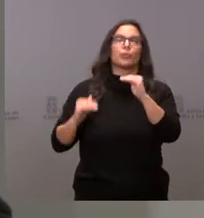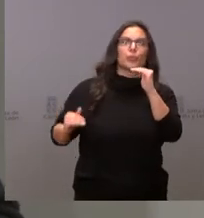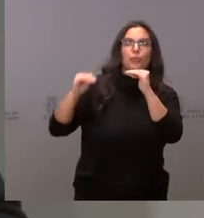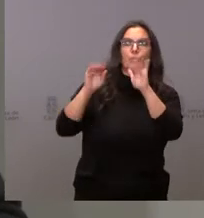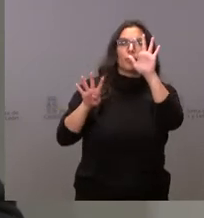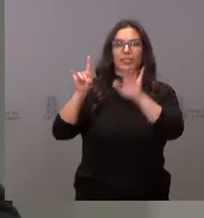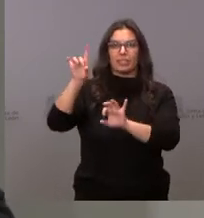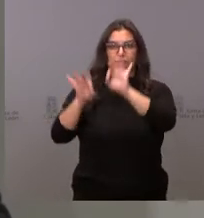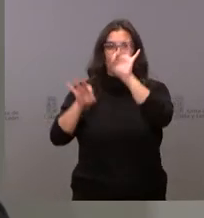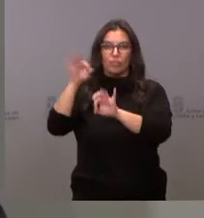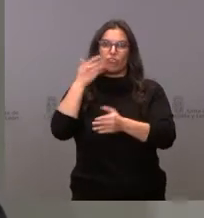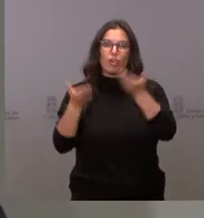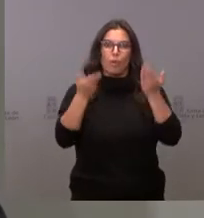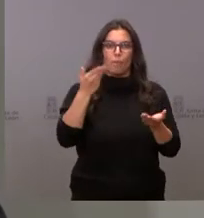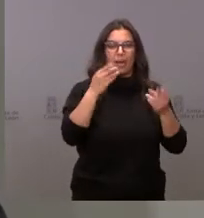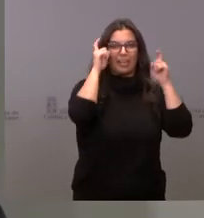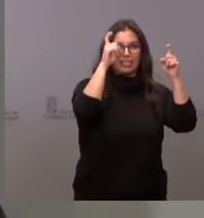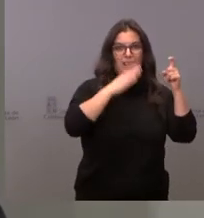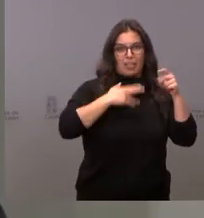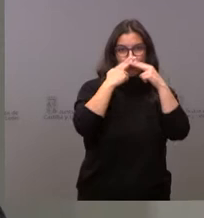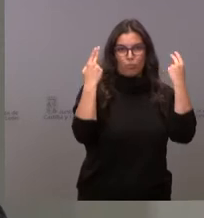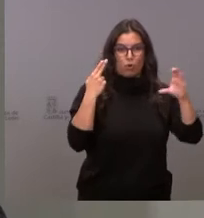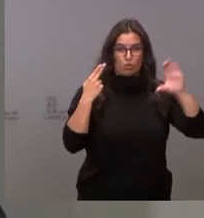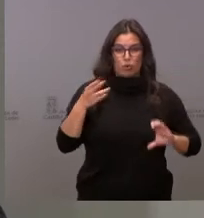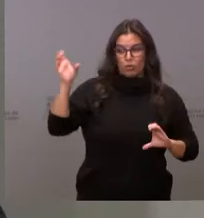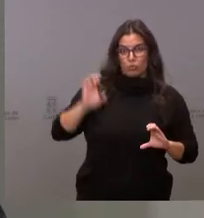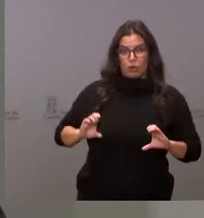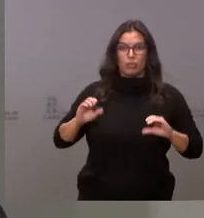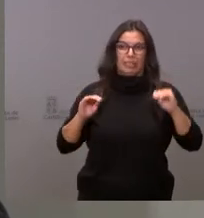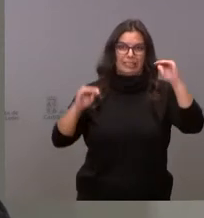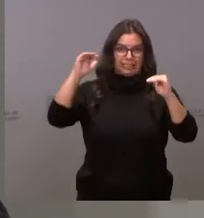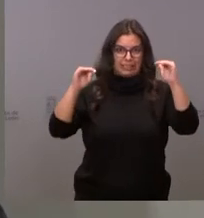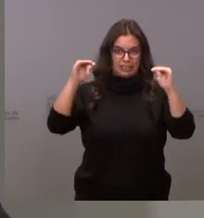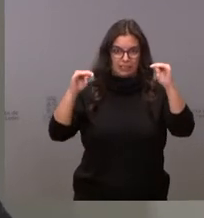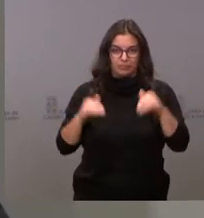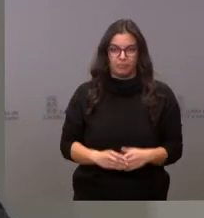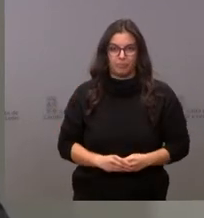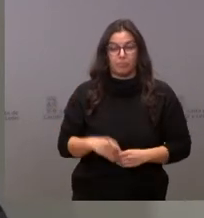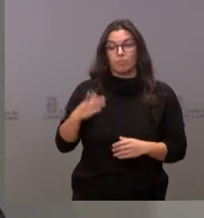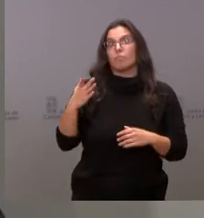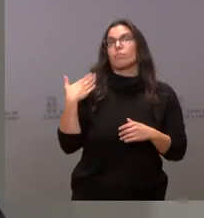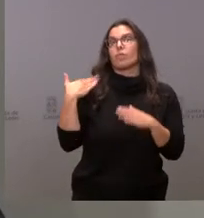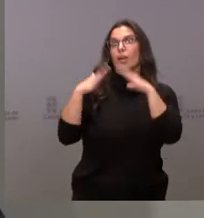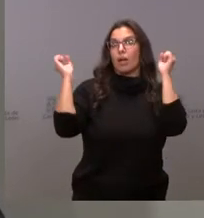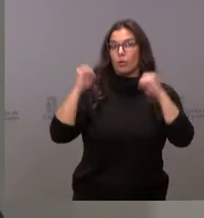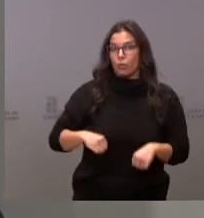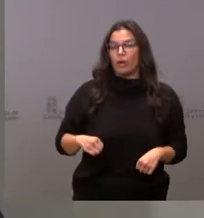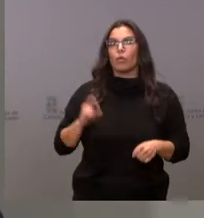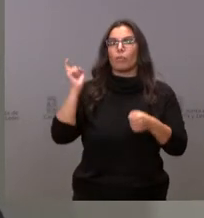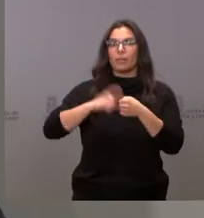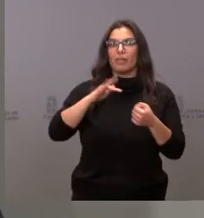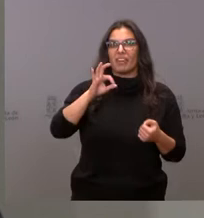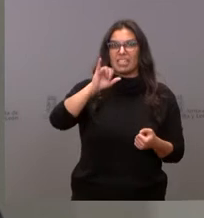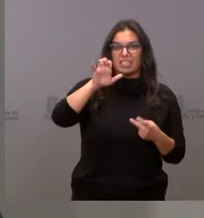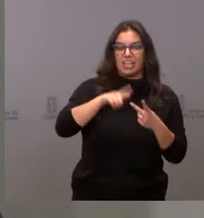con la enseñanza de los sueldos de la enseñanza pública. Este es un acuerdo subscrito por FESIE, por